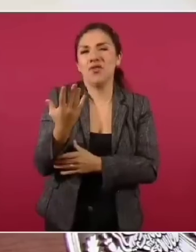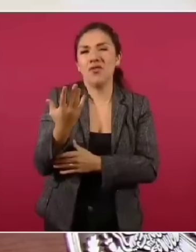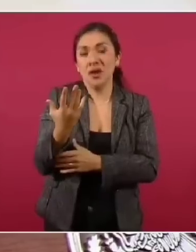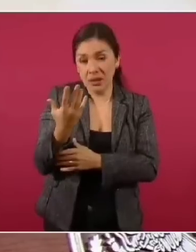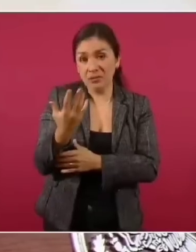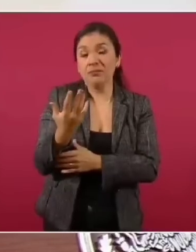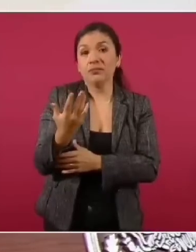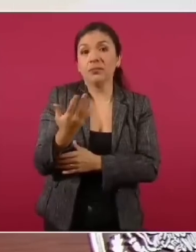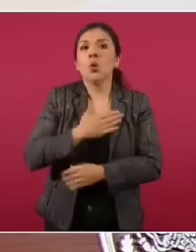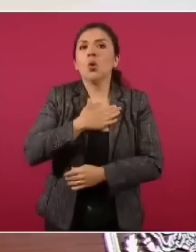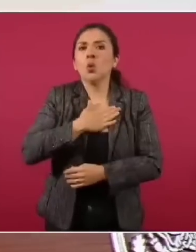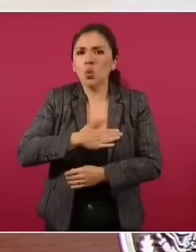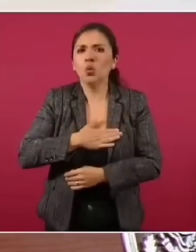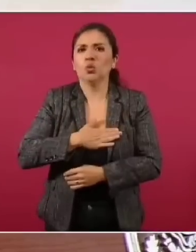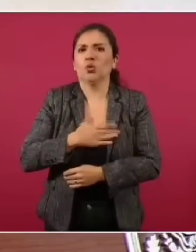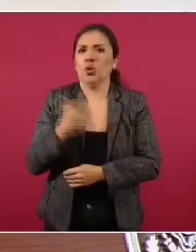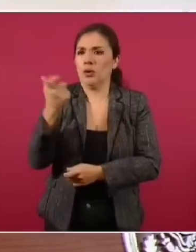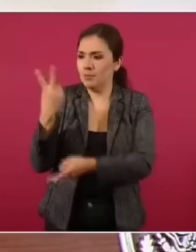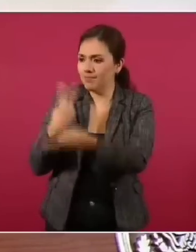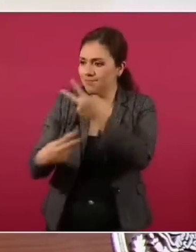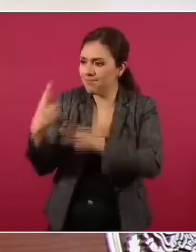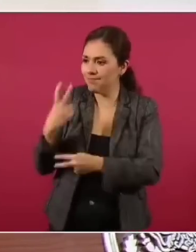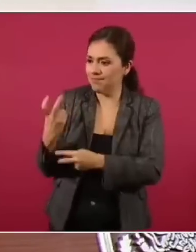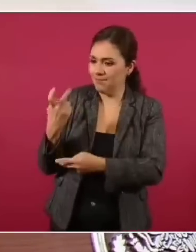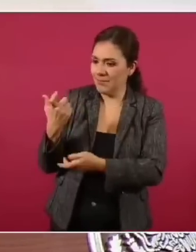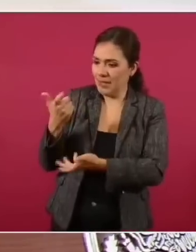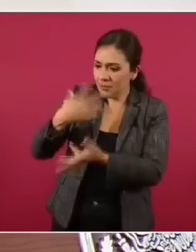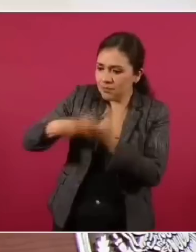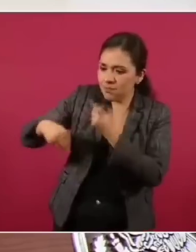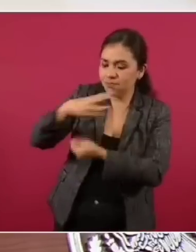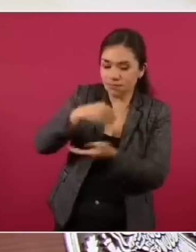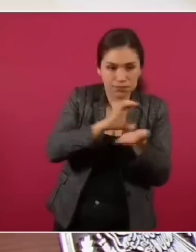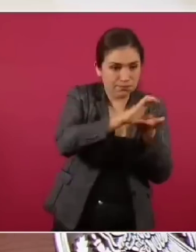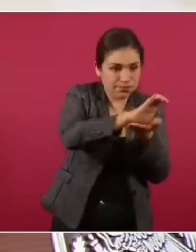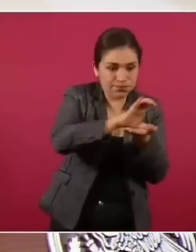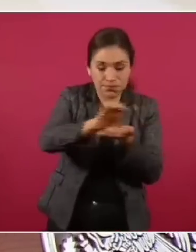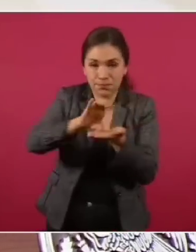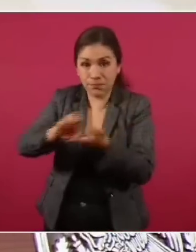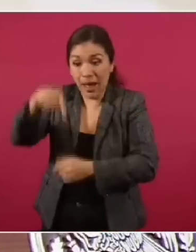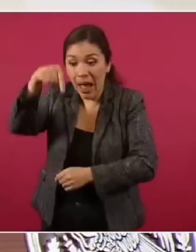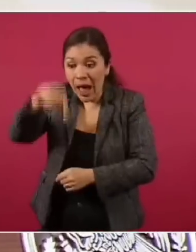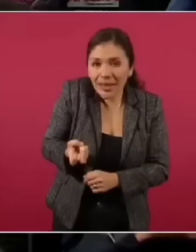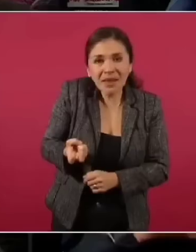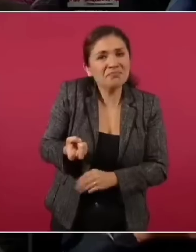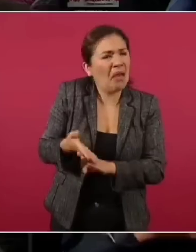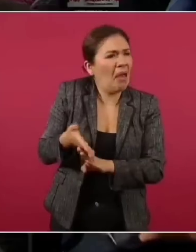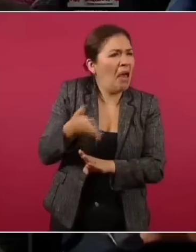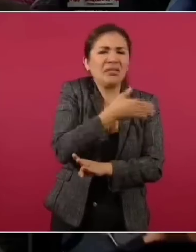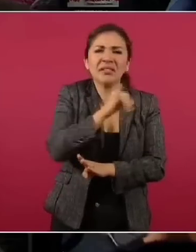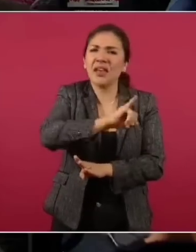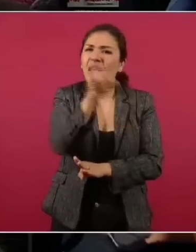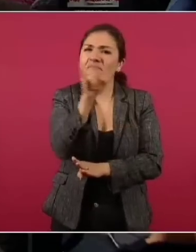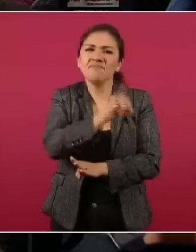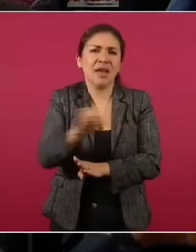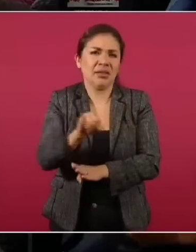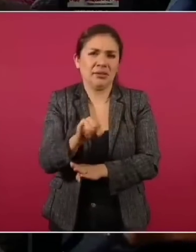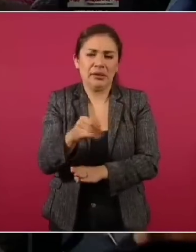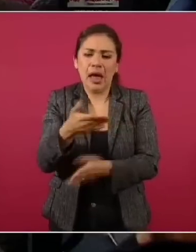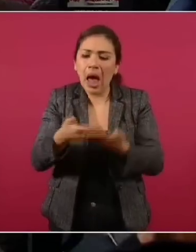distribución del ingreso de nuestro gobierno es única. No se daba